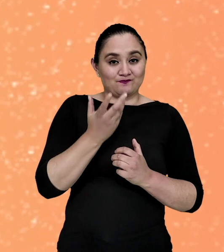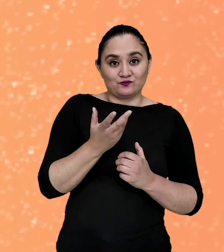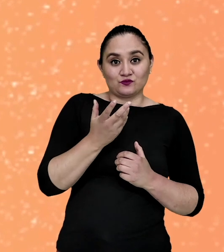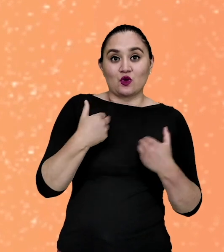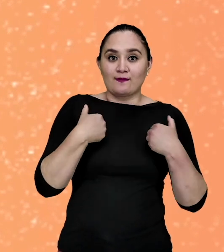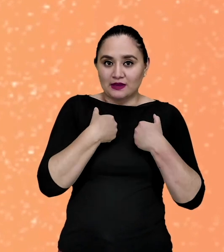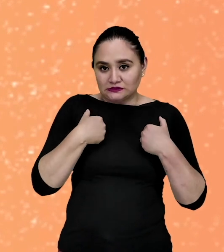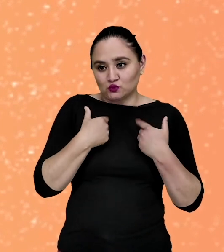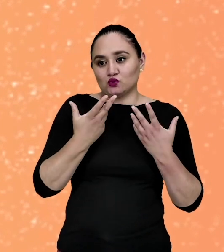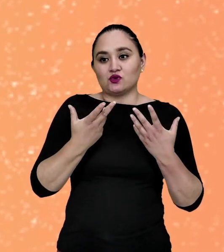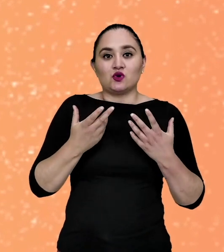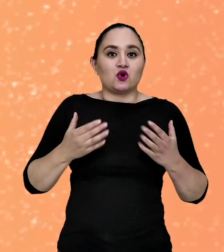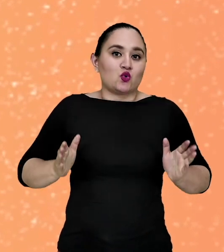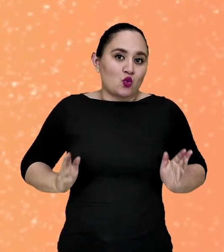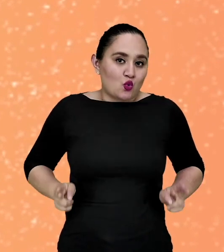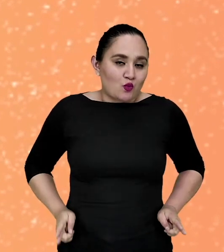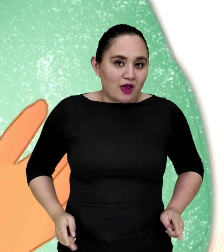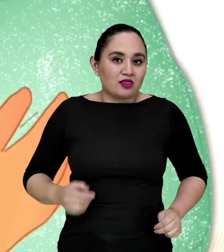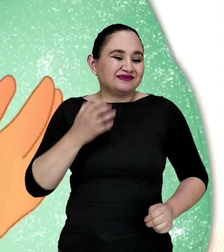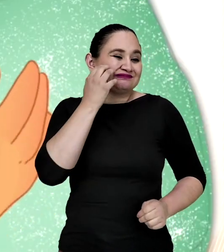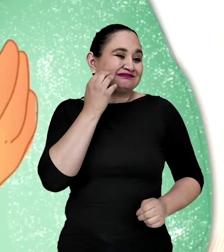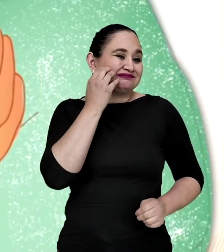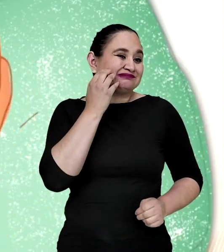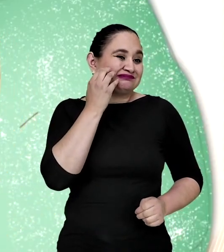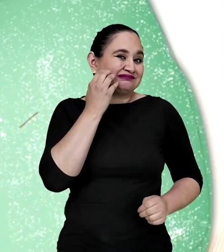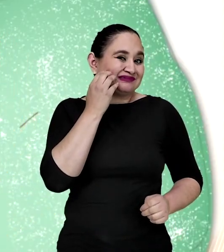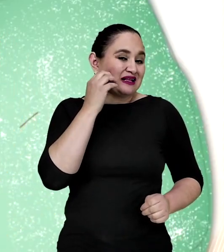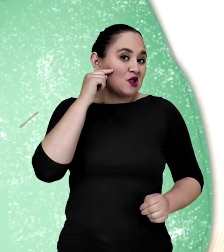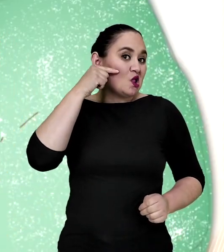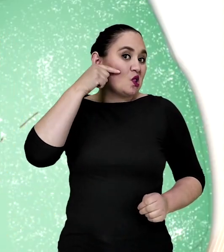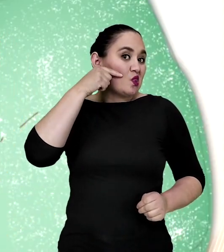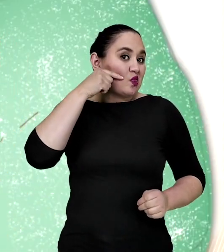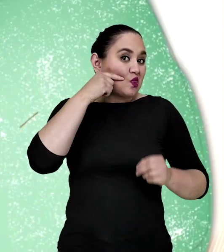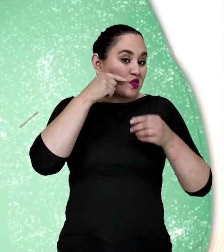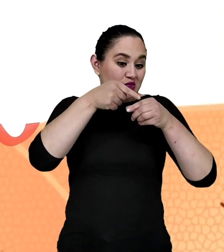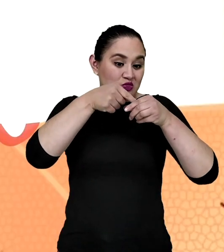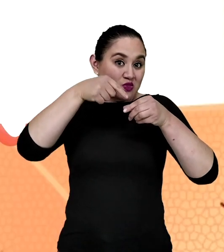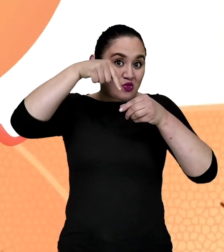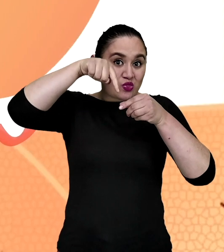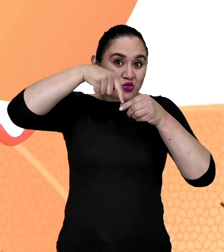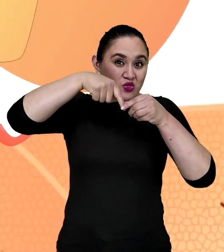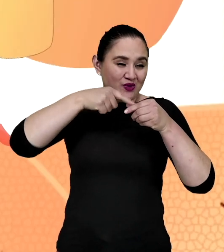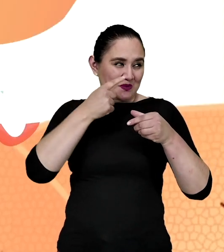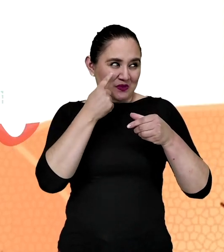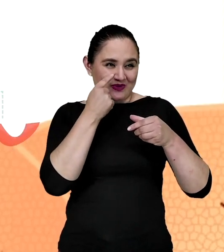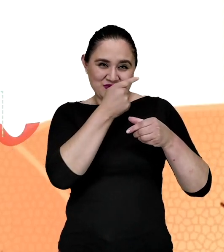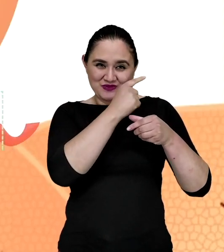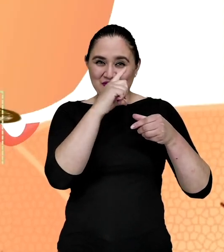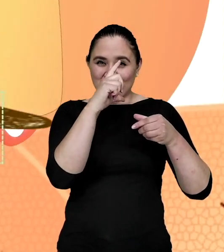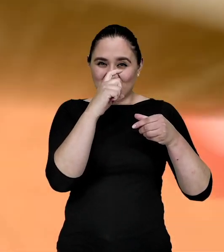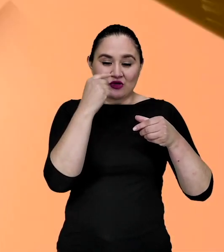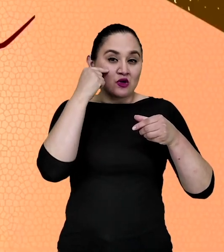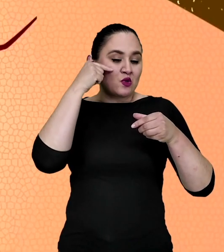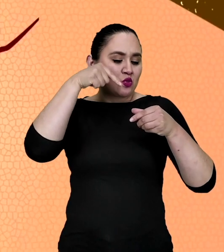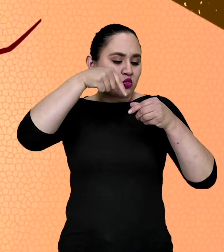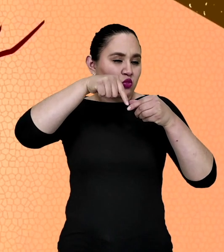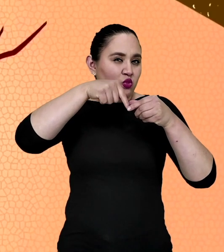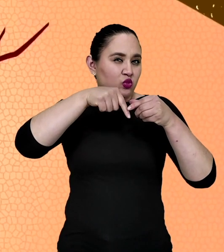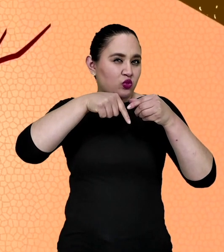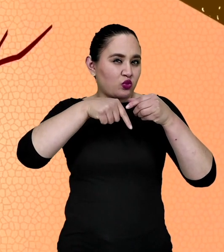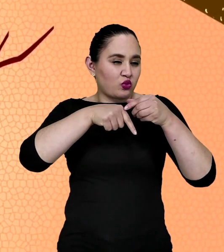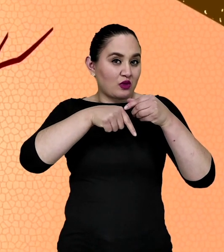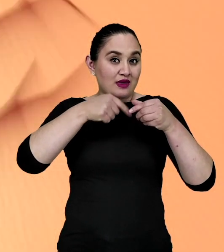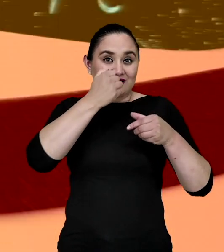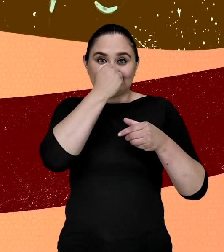el animalito se rasca, se ingresa este cóctel de parásitos que está en las heces de estos insectos